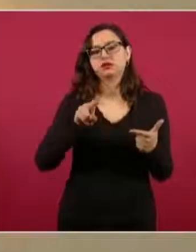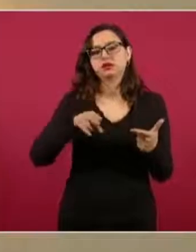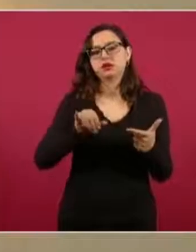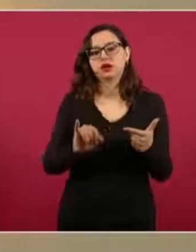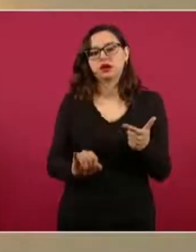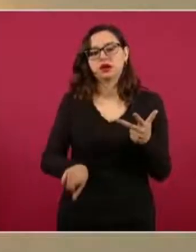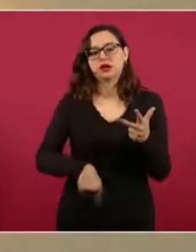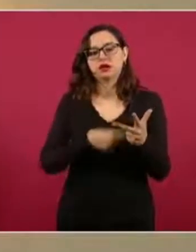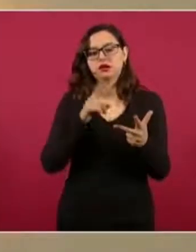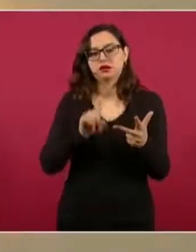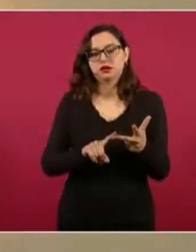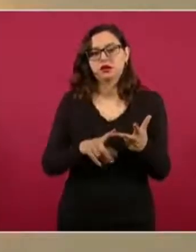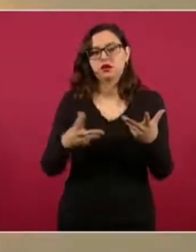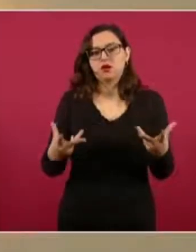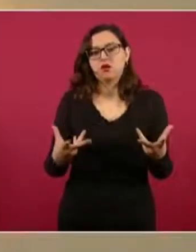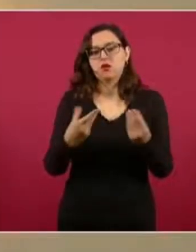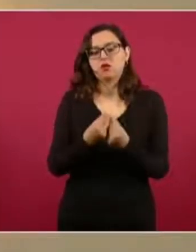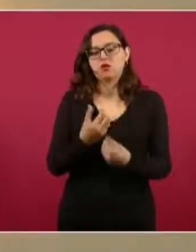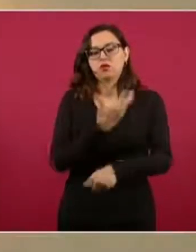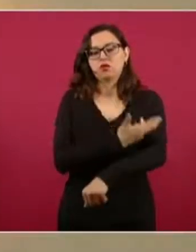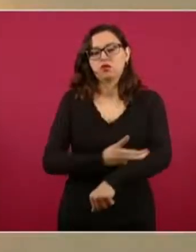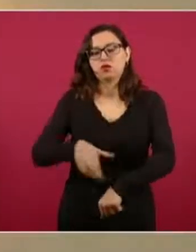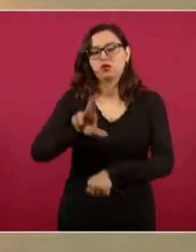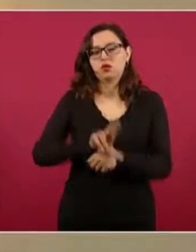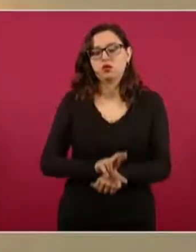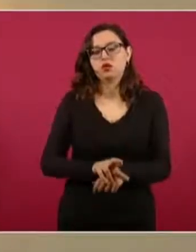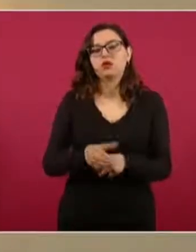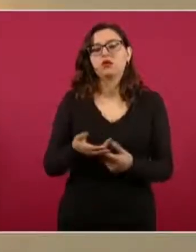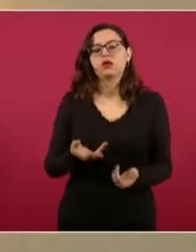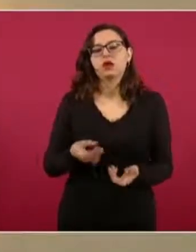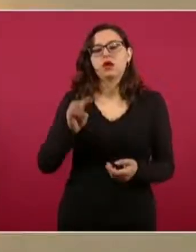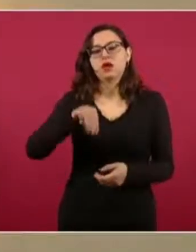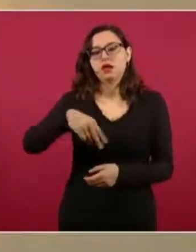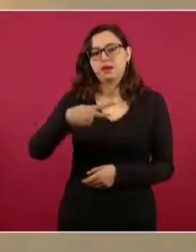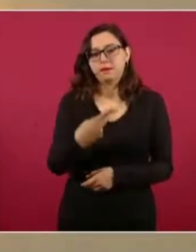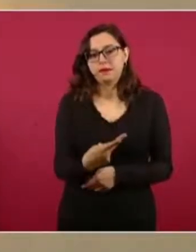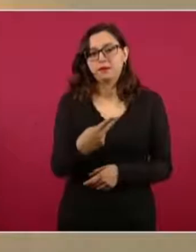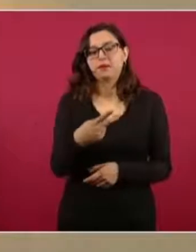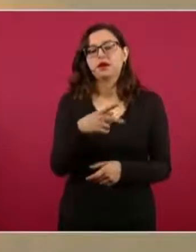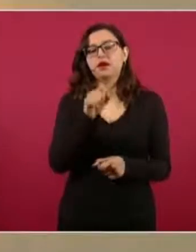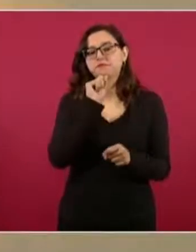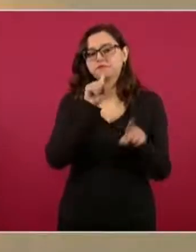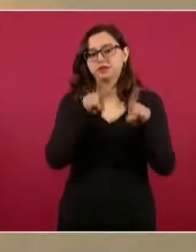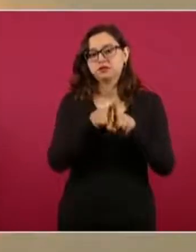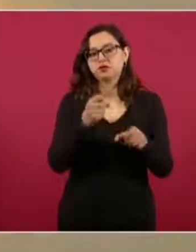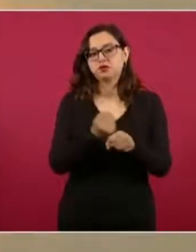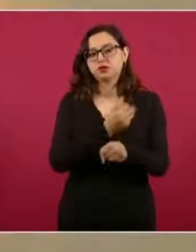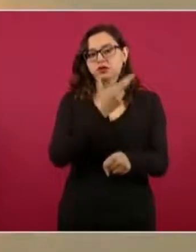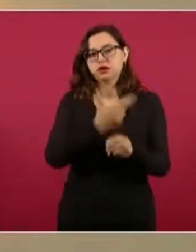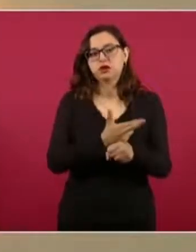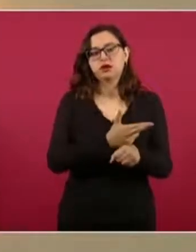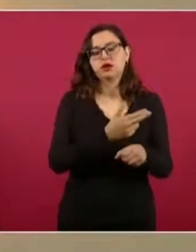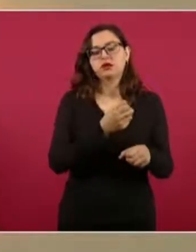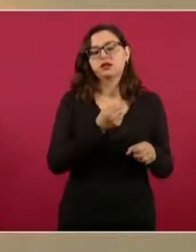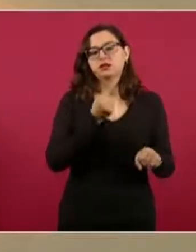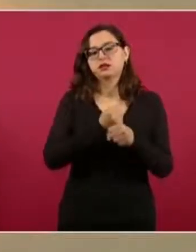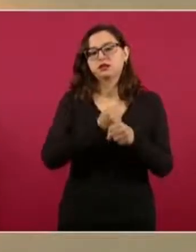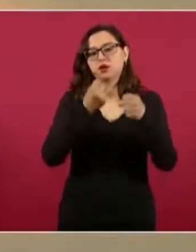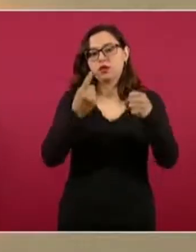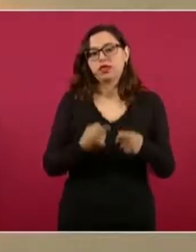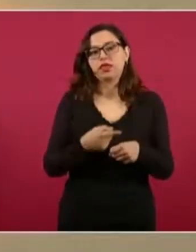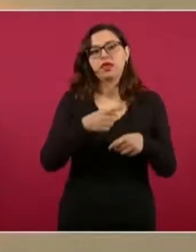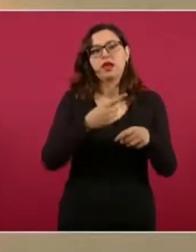de Inteligencia, en coordinación con las fiscalías locales, las Secretarías de Seguridad de los estados y desde luego con la